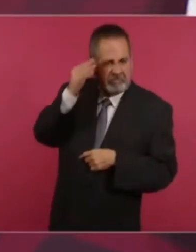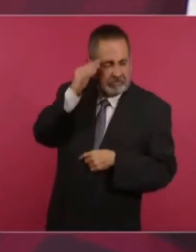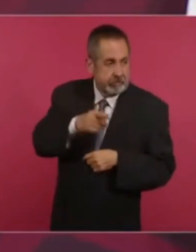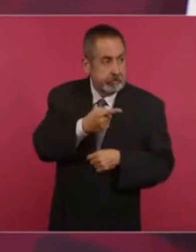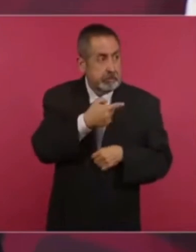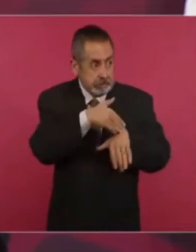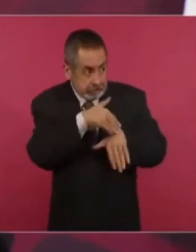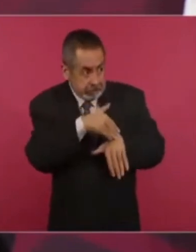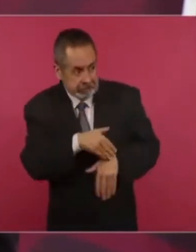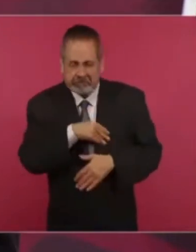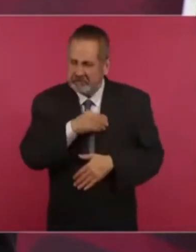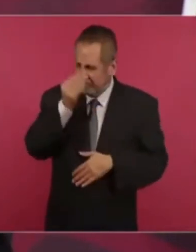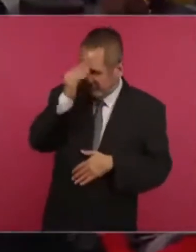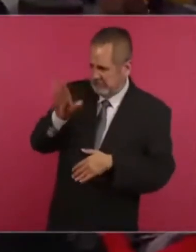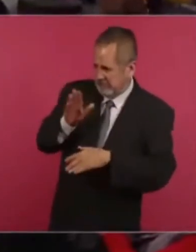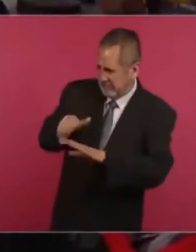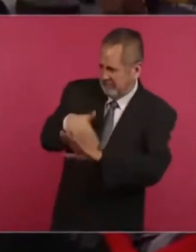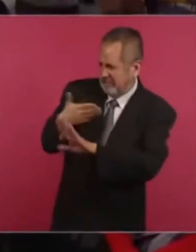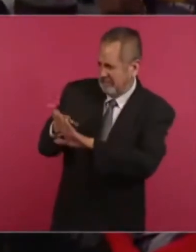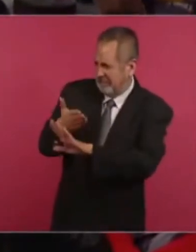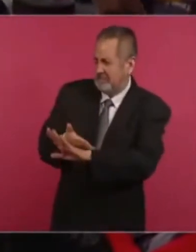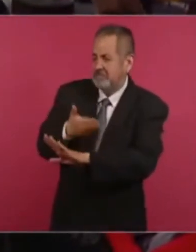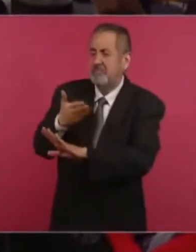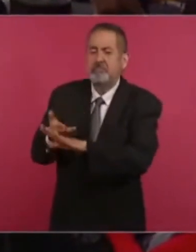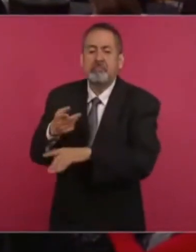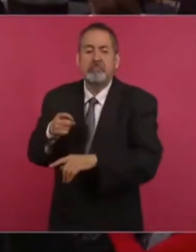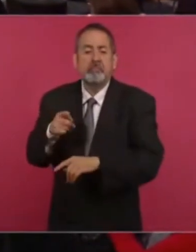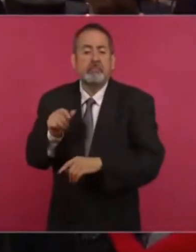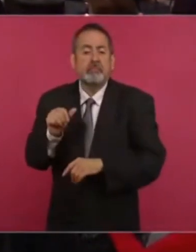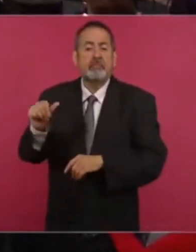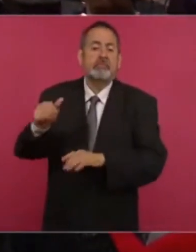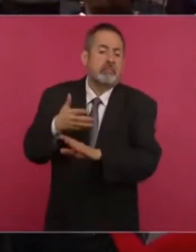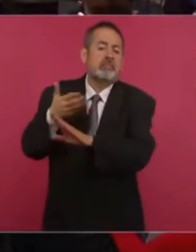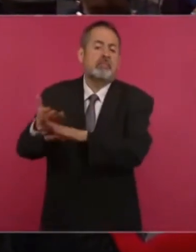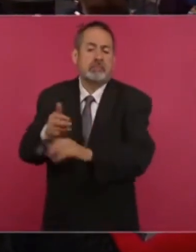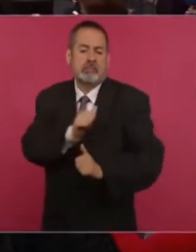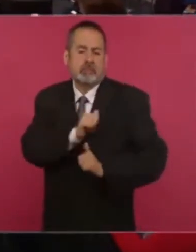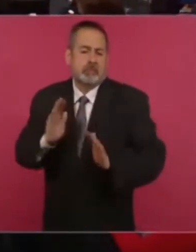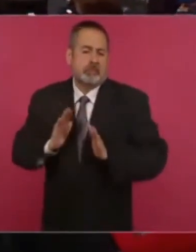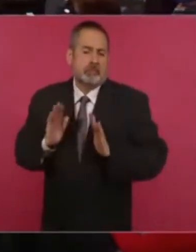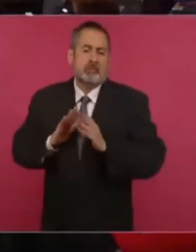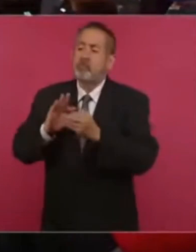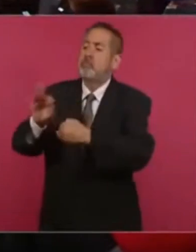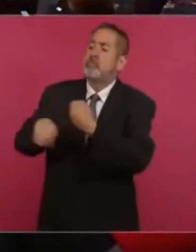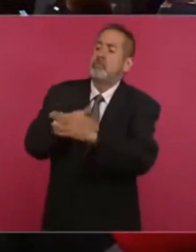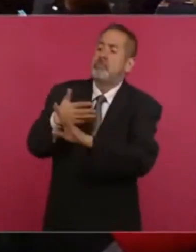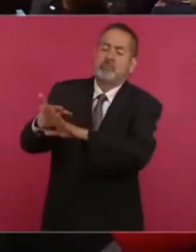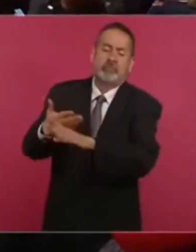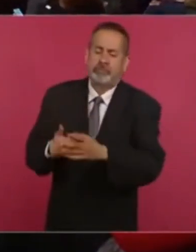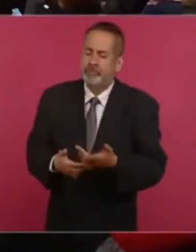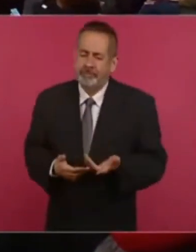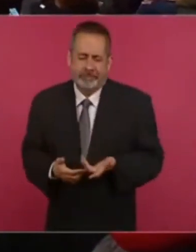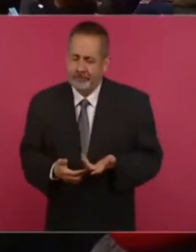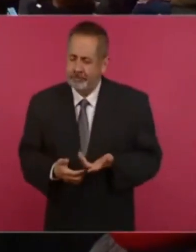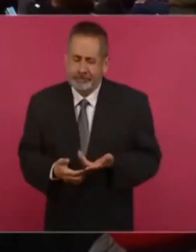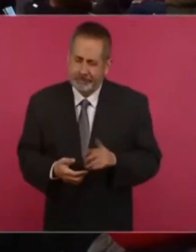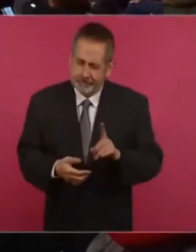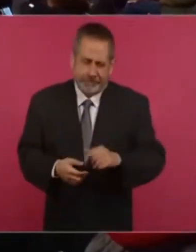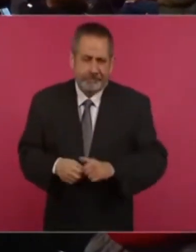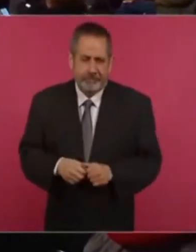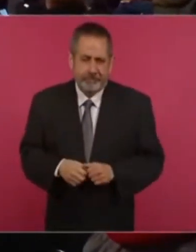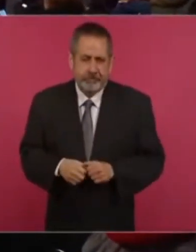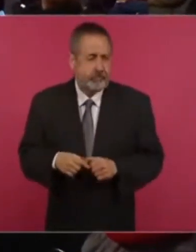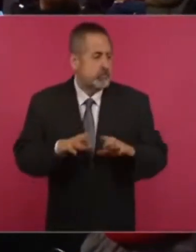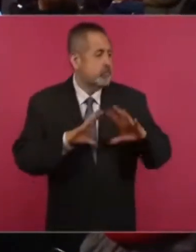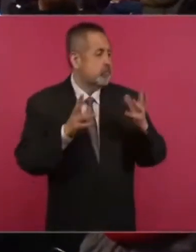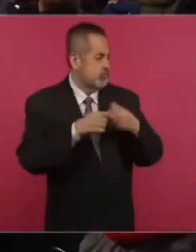ir sobre el ejército así, con un